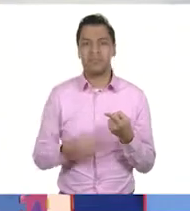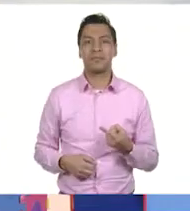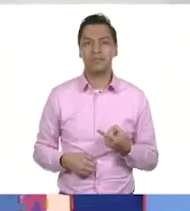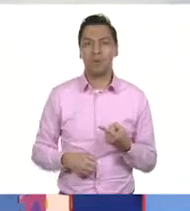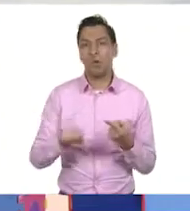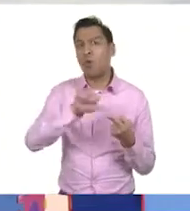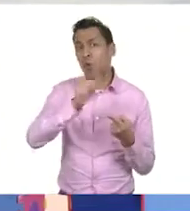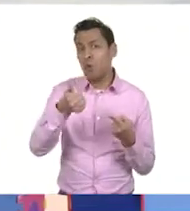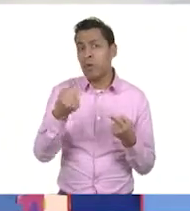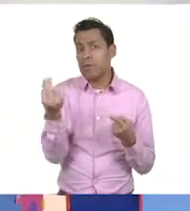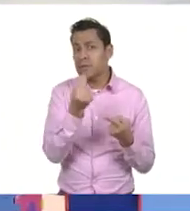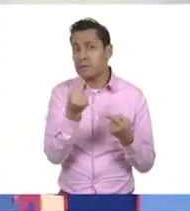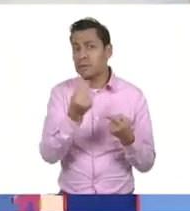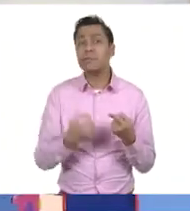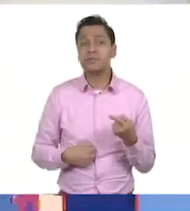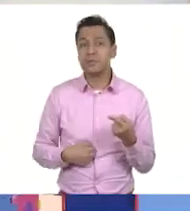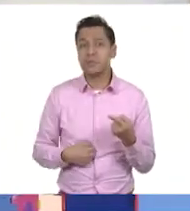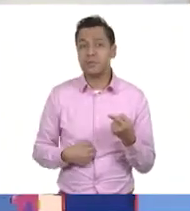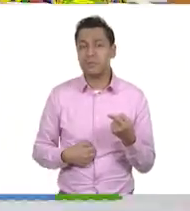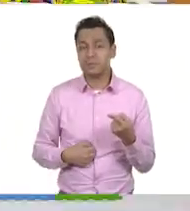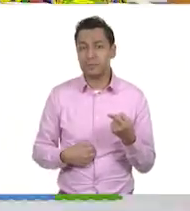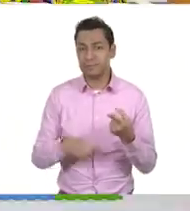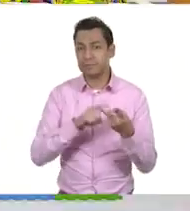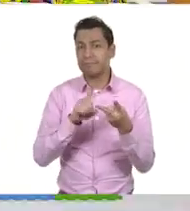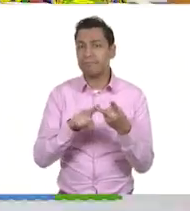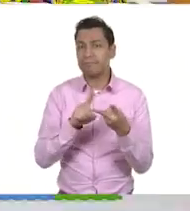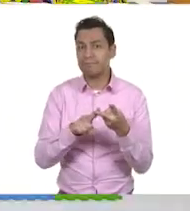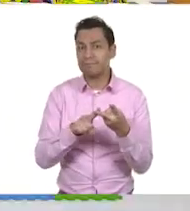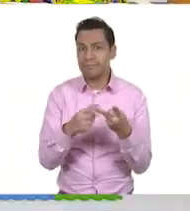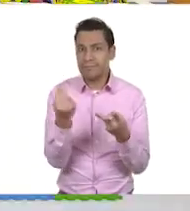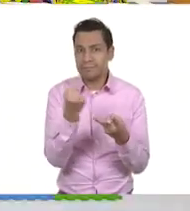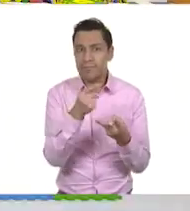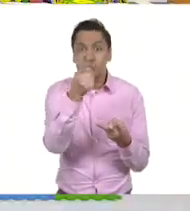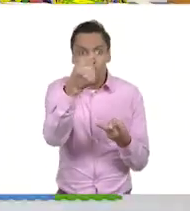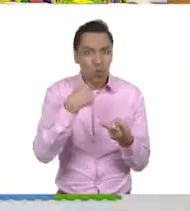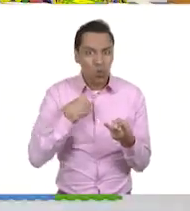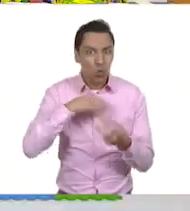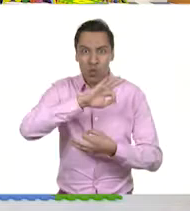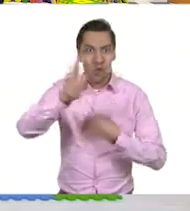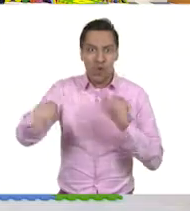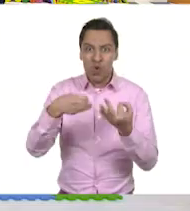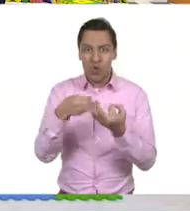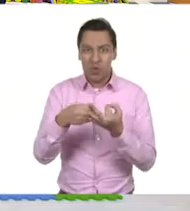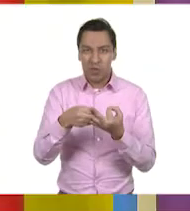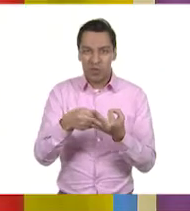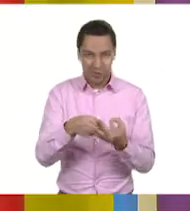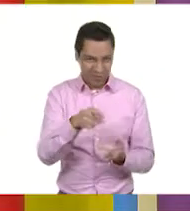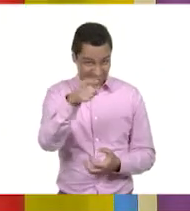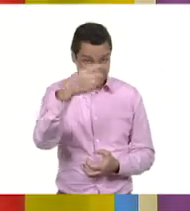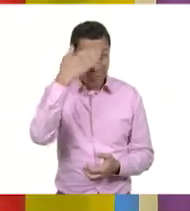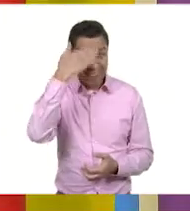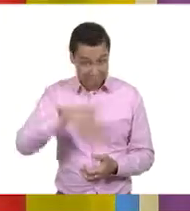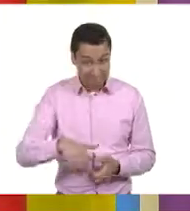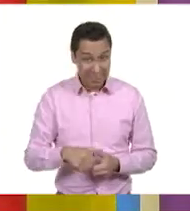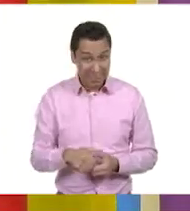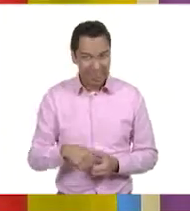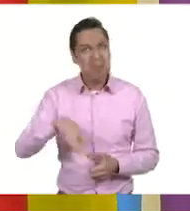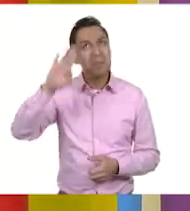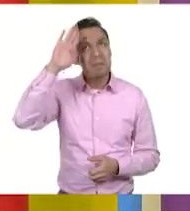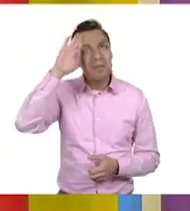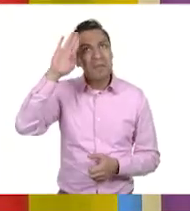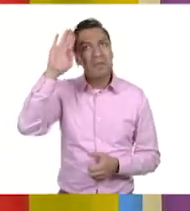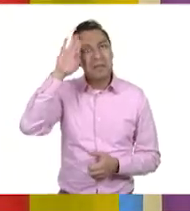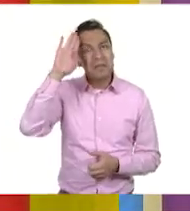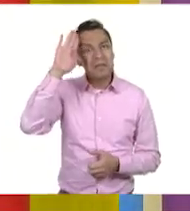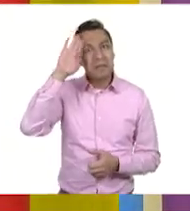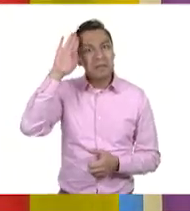necesidad básica conoces o necesitas? Uy, pues las niñas y los niños seguramente ya están pensando